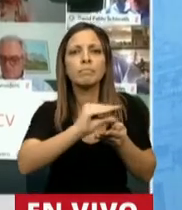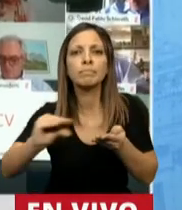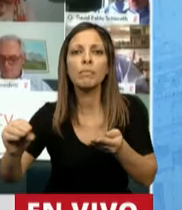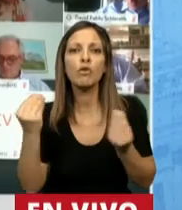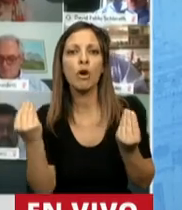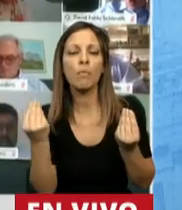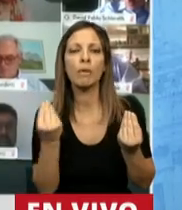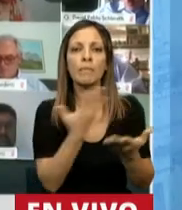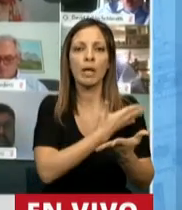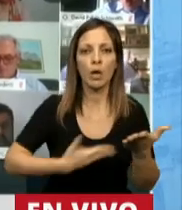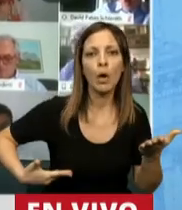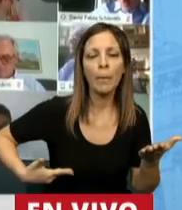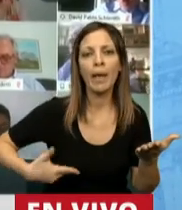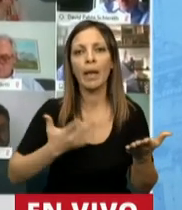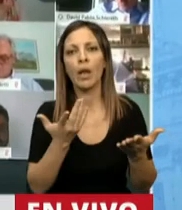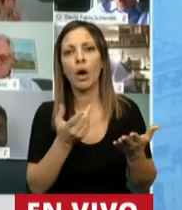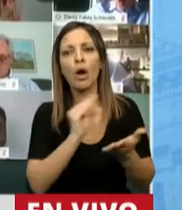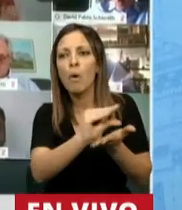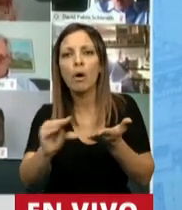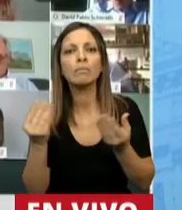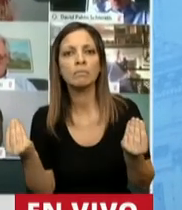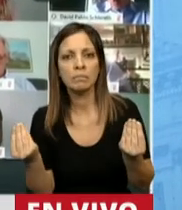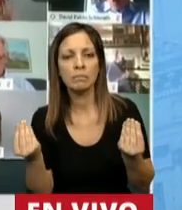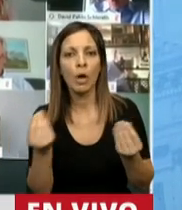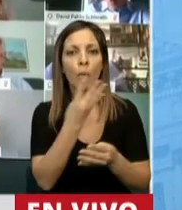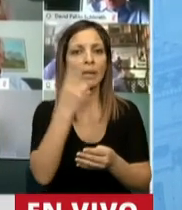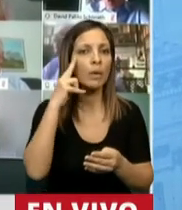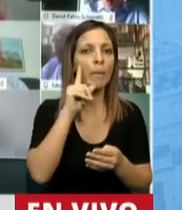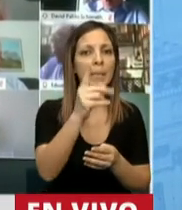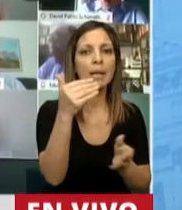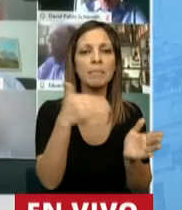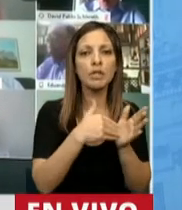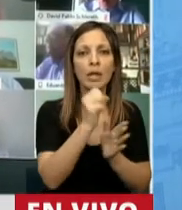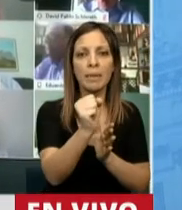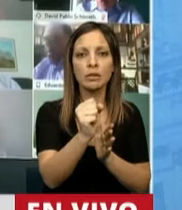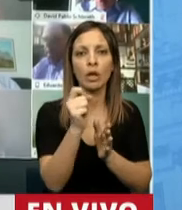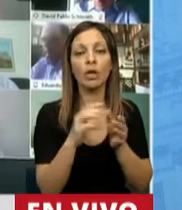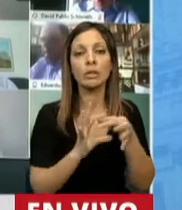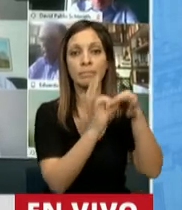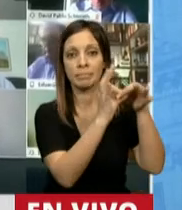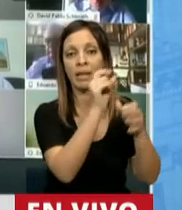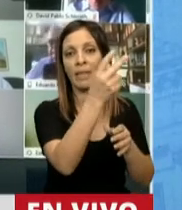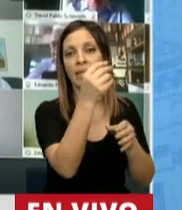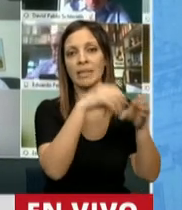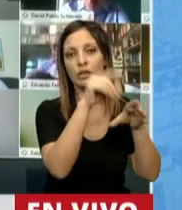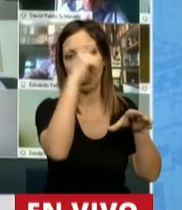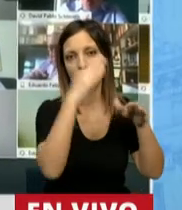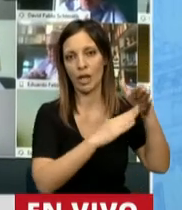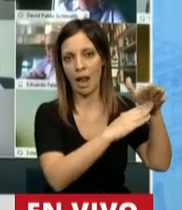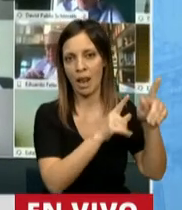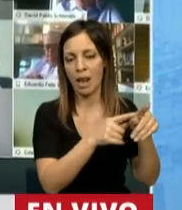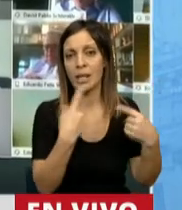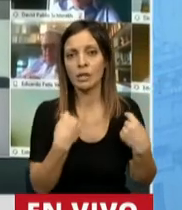privados del gobierno de Alberto Fernández en estos siete meses 49.000 millones de pesos de fondo del Tesoro Nacional. Y esto no fue